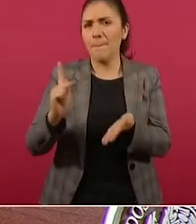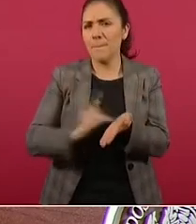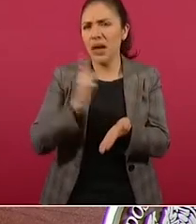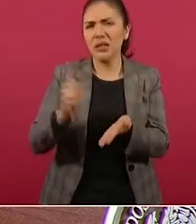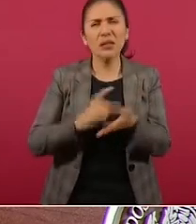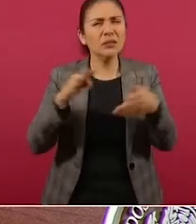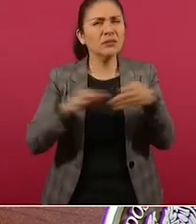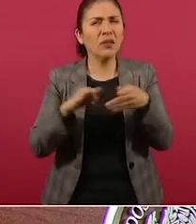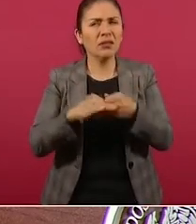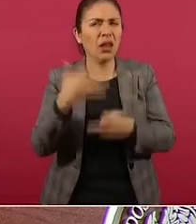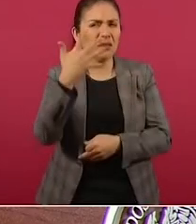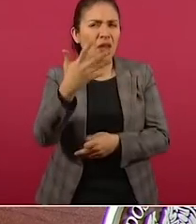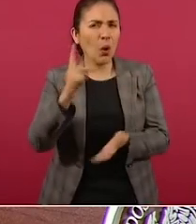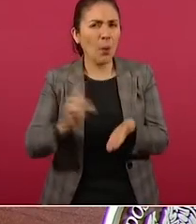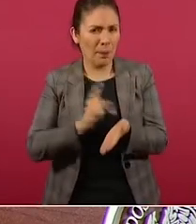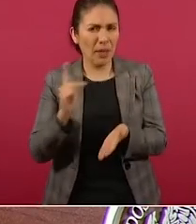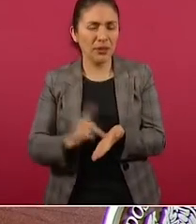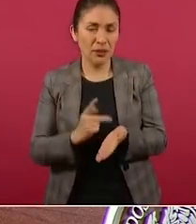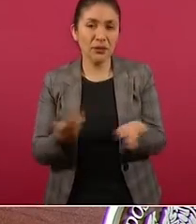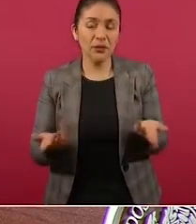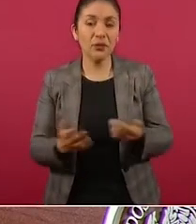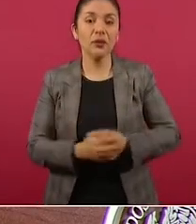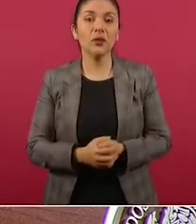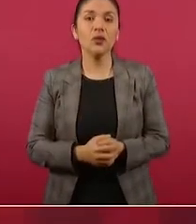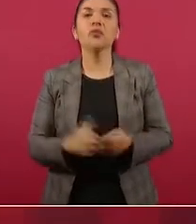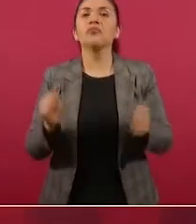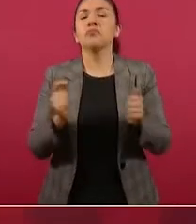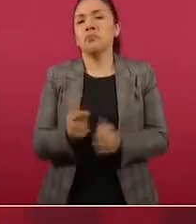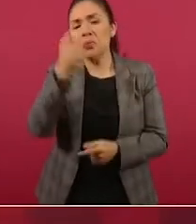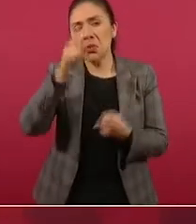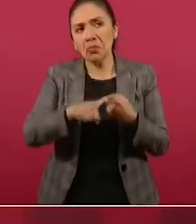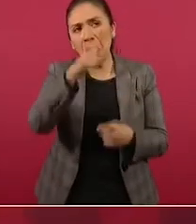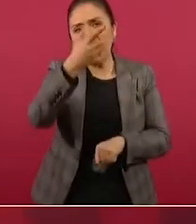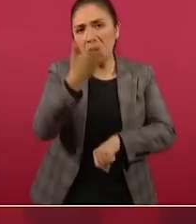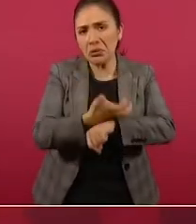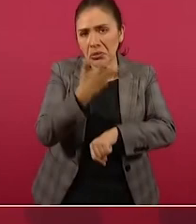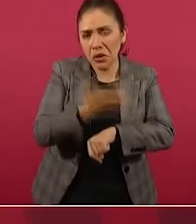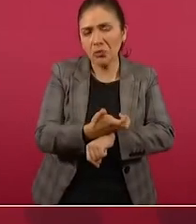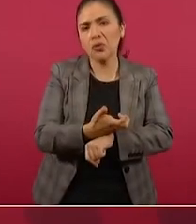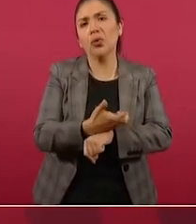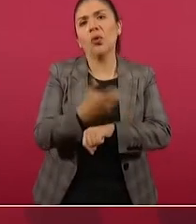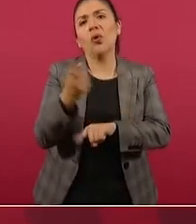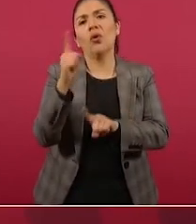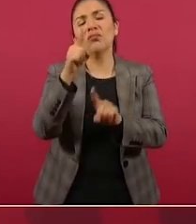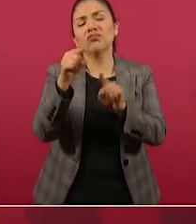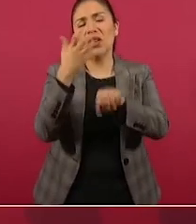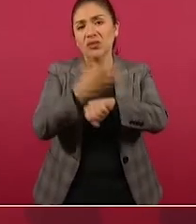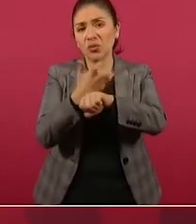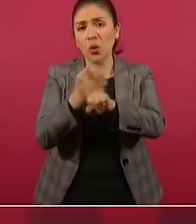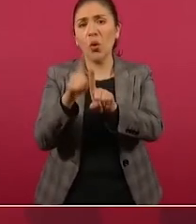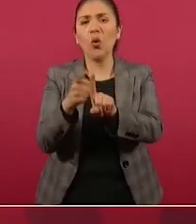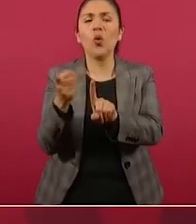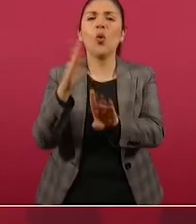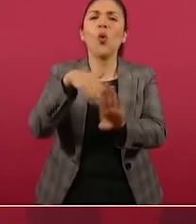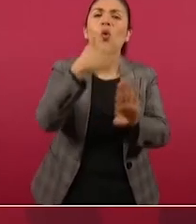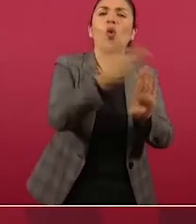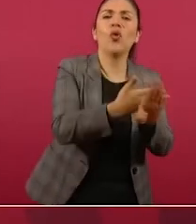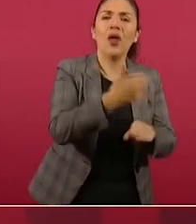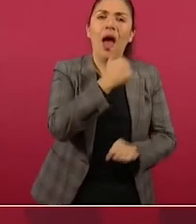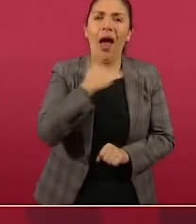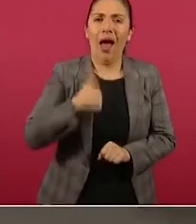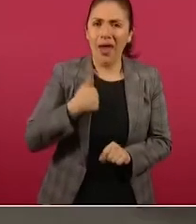en cinco ocasiones. Lo ha hecho Estados Unidos en contra de Canadá,